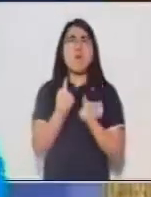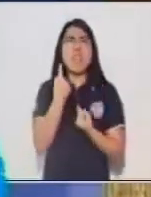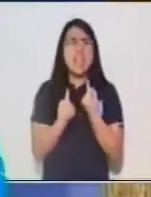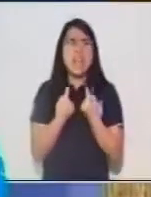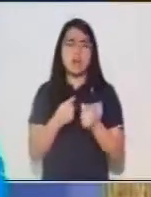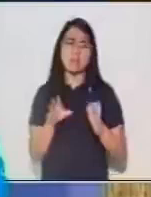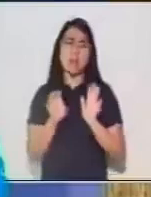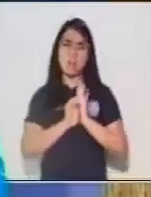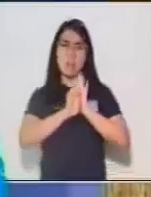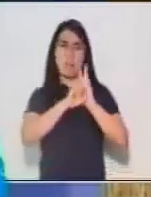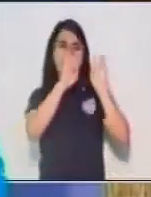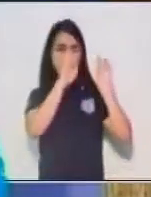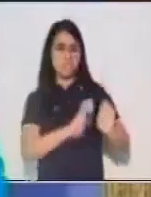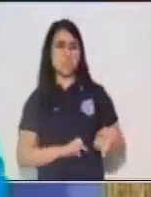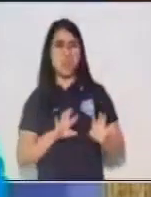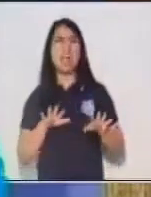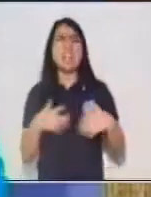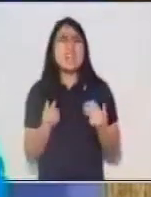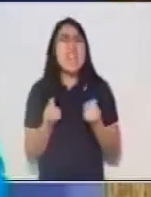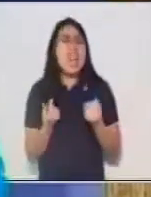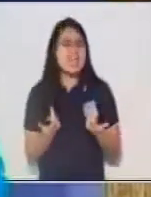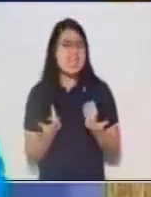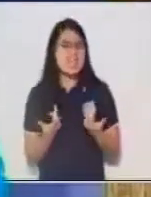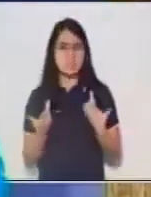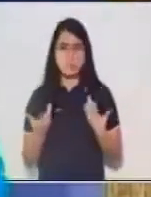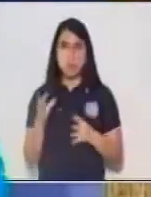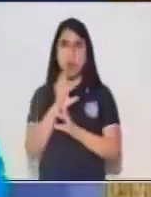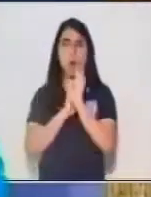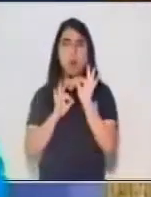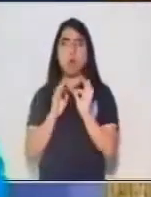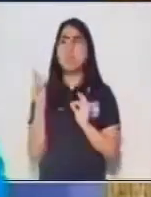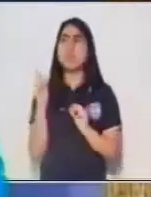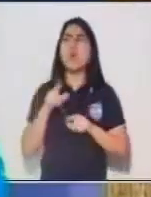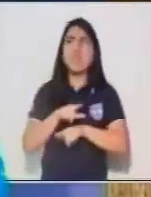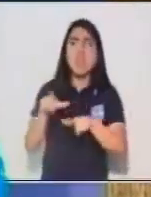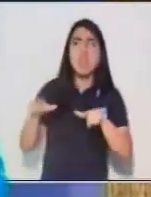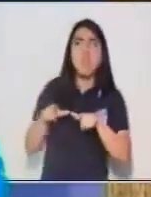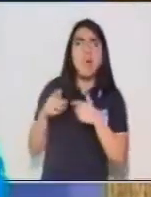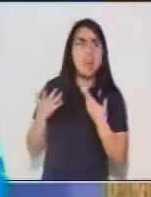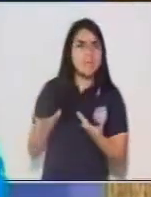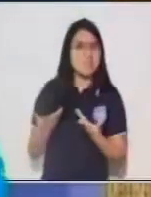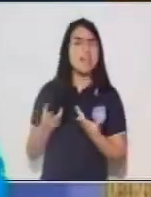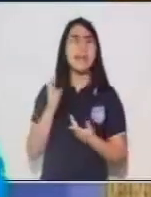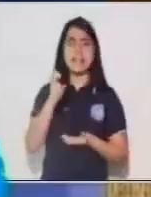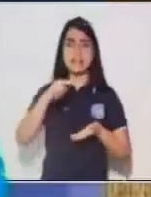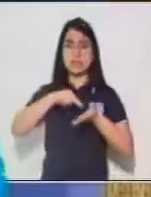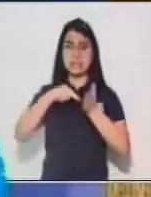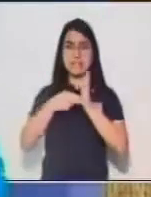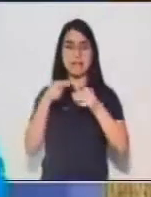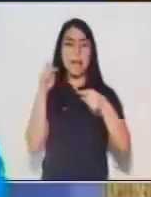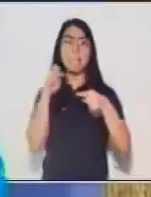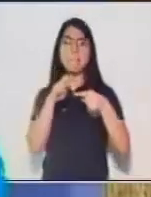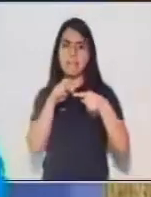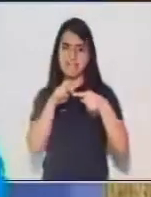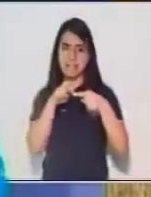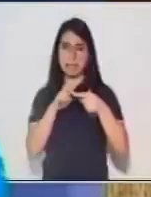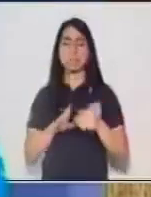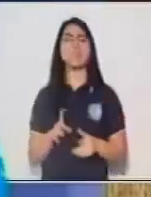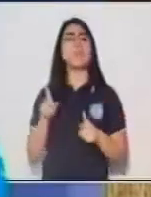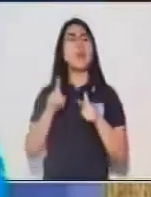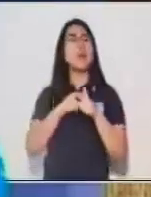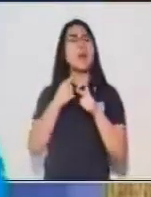del sujeto. Si hablamos como análisis de sintagmas, cada uno tiene sus elementos